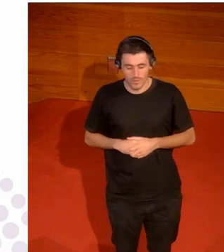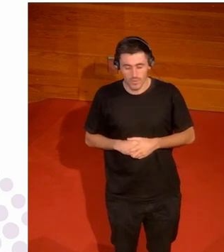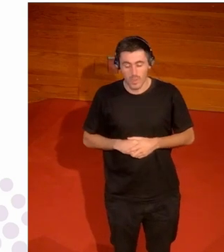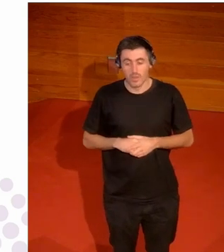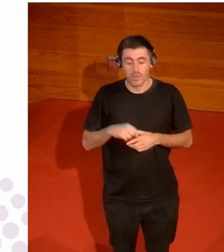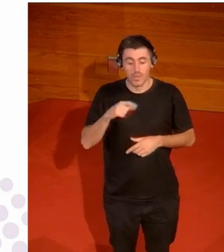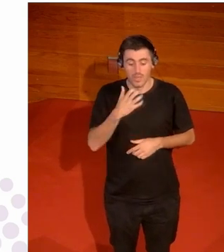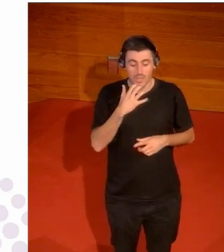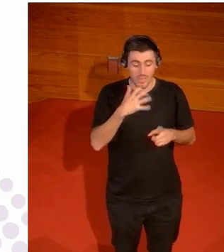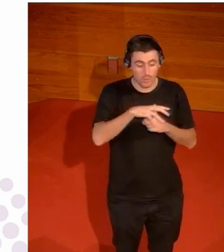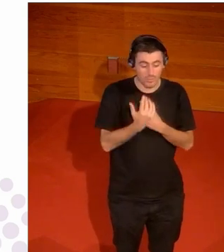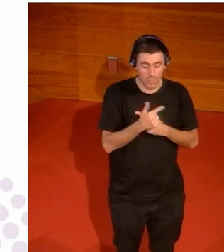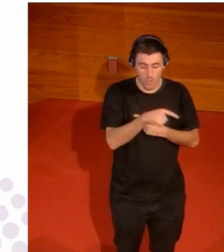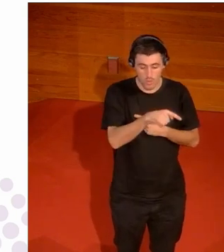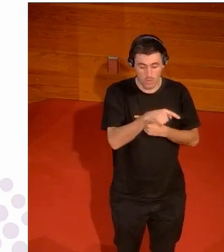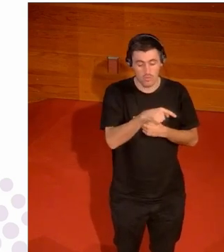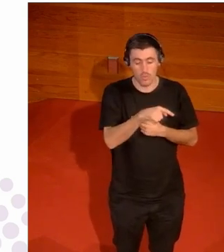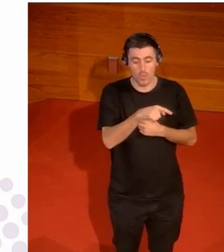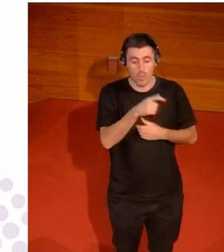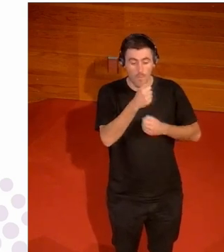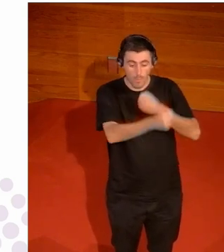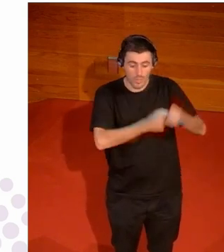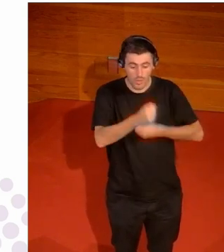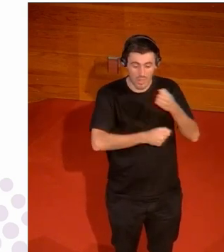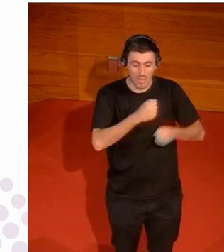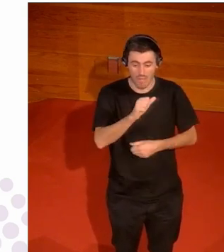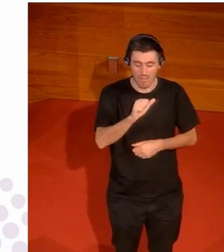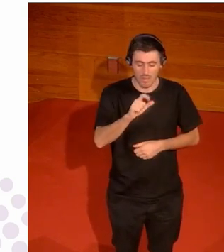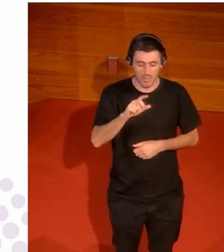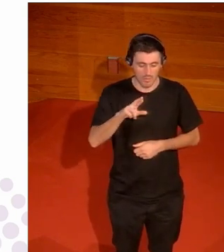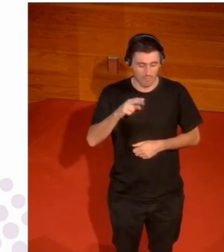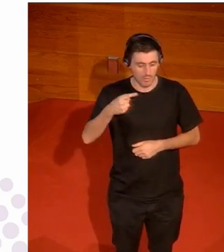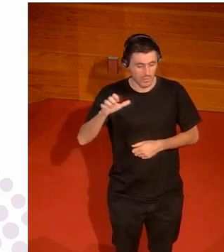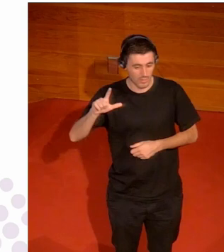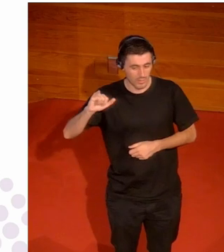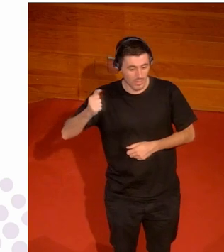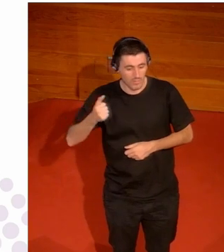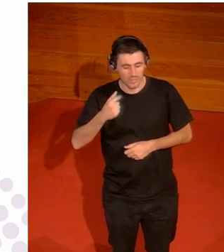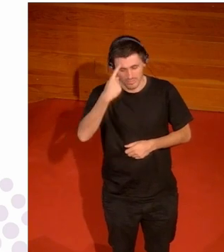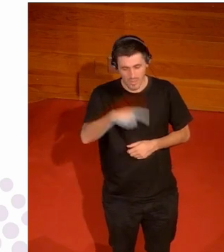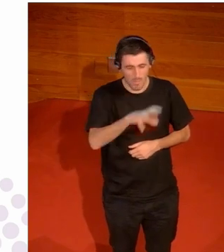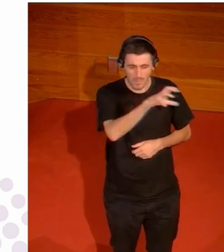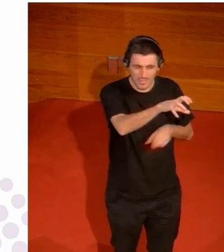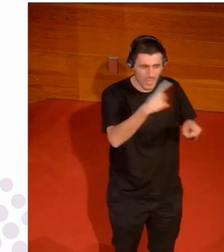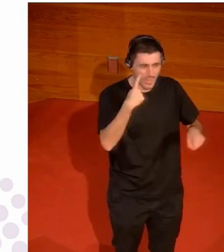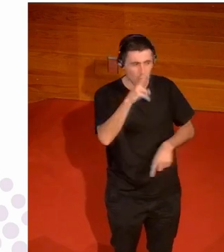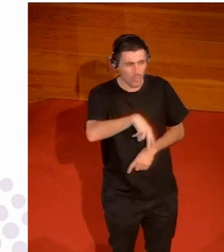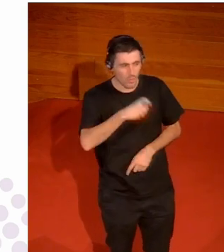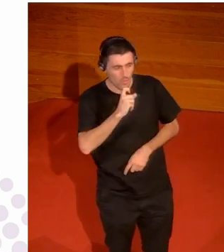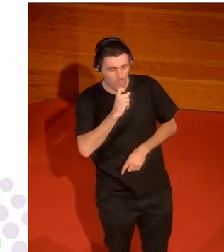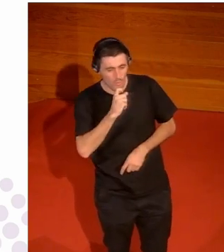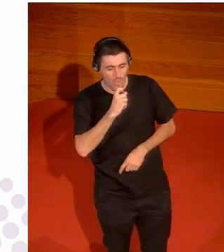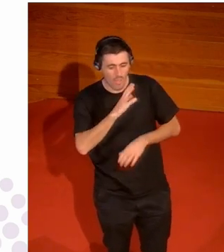esta boxeadora que ha nacido en Argelia en donde sabemos cómo es Argelia cómo reconocen el sexo de